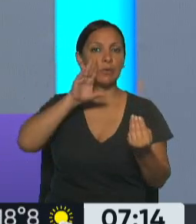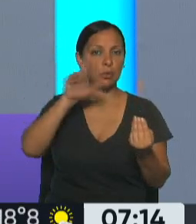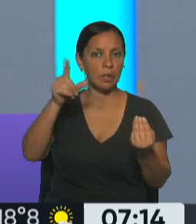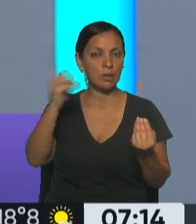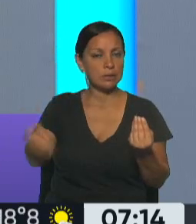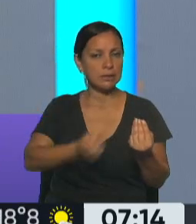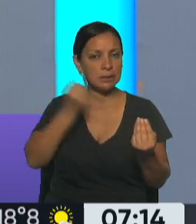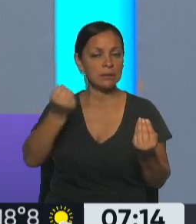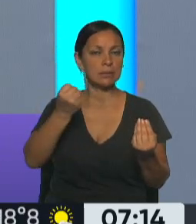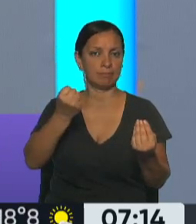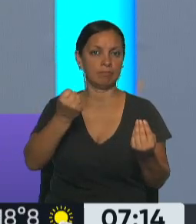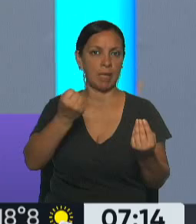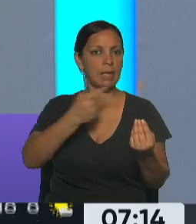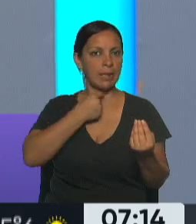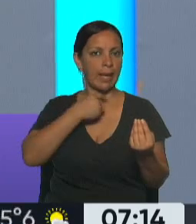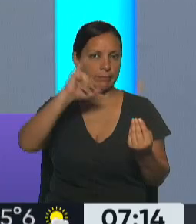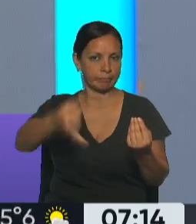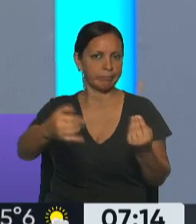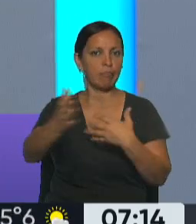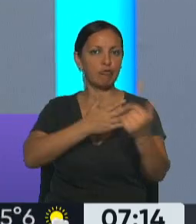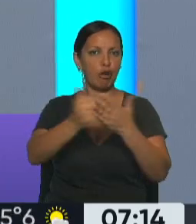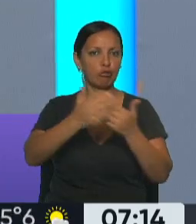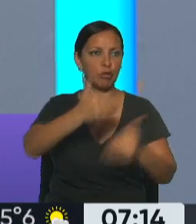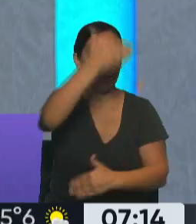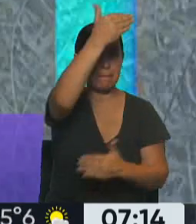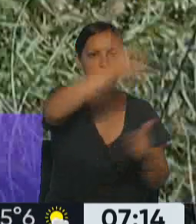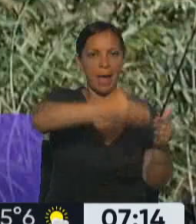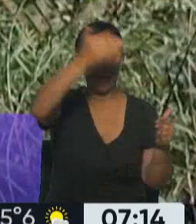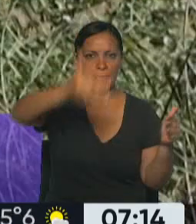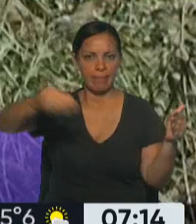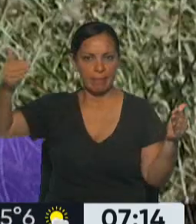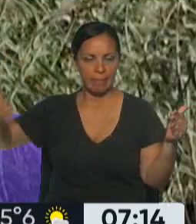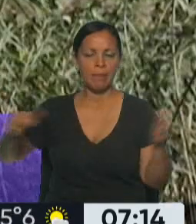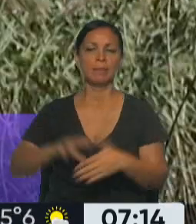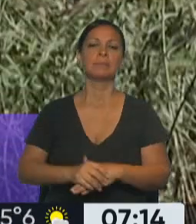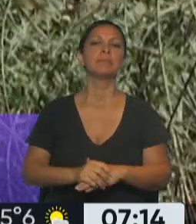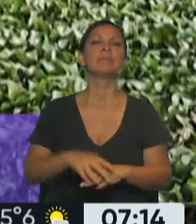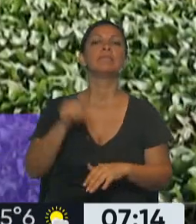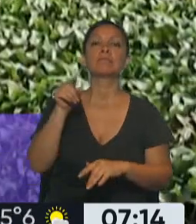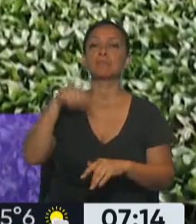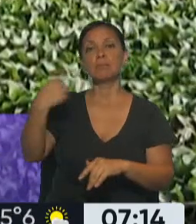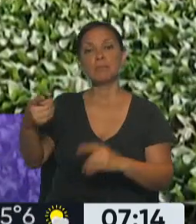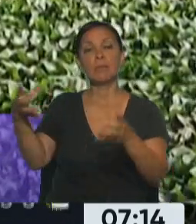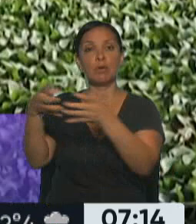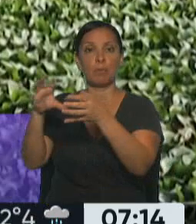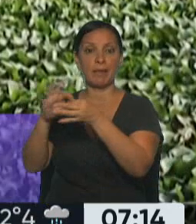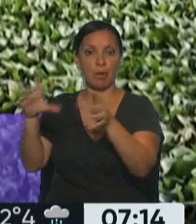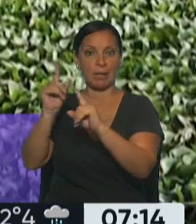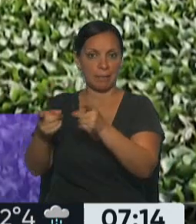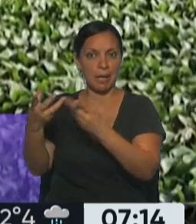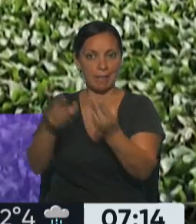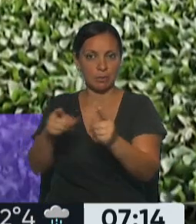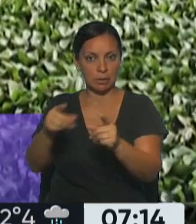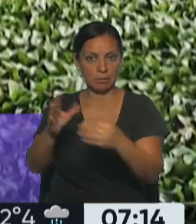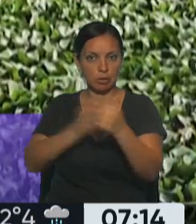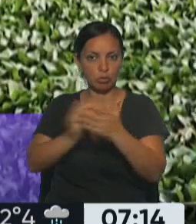de apoyar la construcción del muro también, estamos hablando del Partido Demócrata que también apoya esta cuestión. ¿Cuál es la discusión